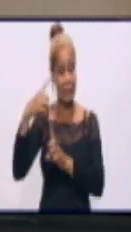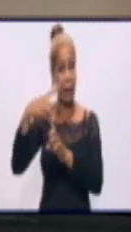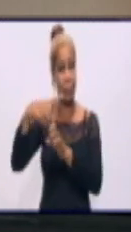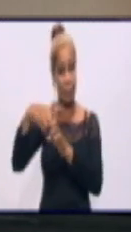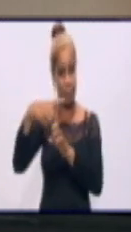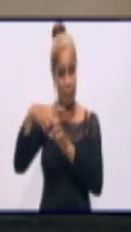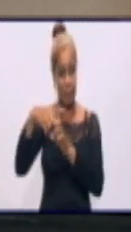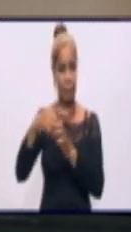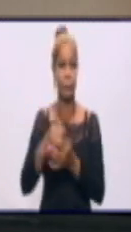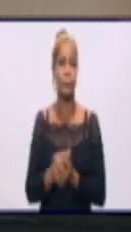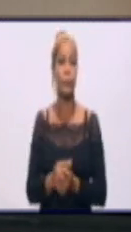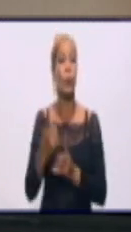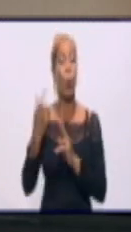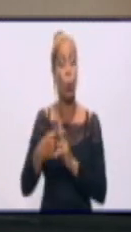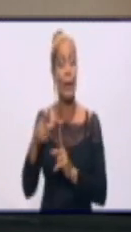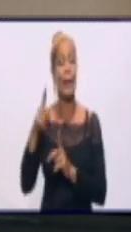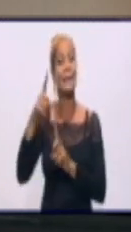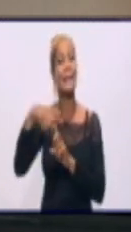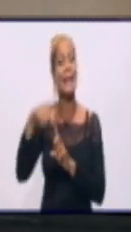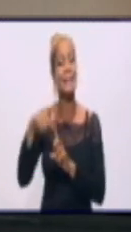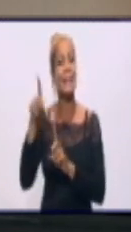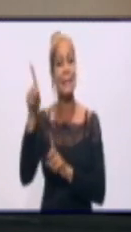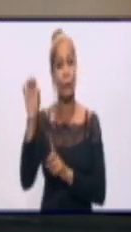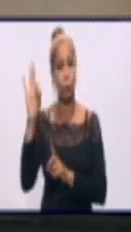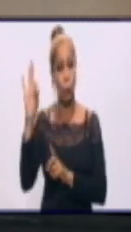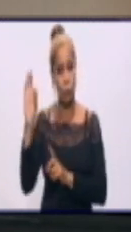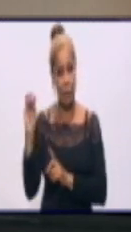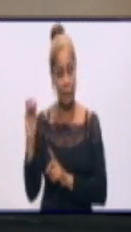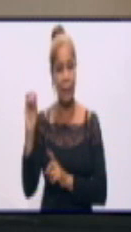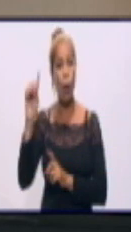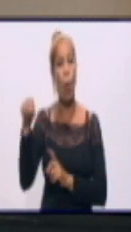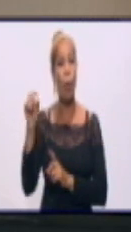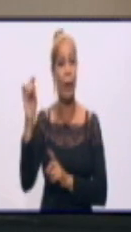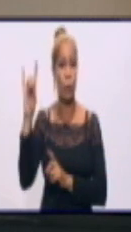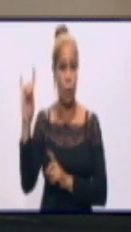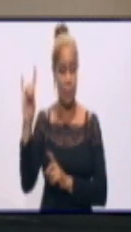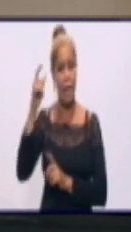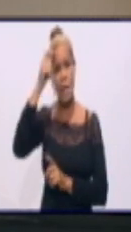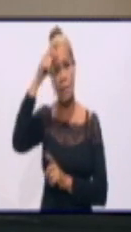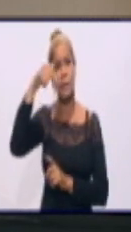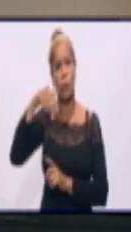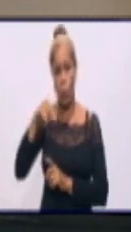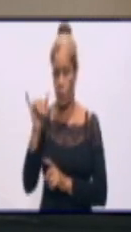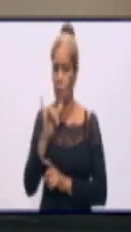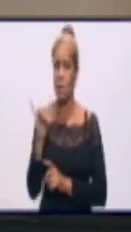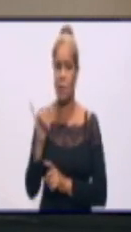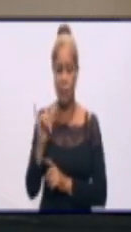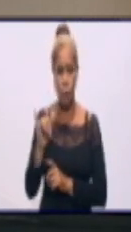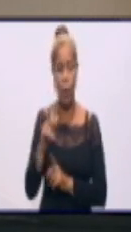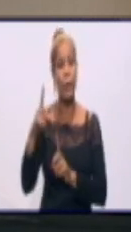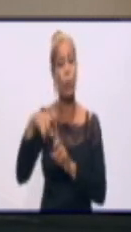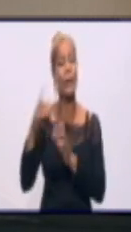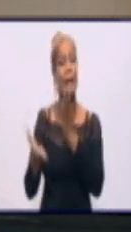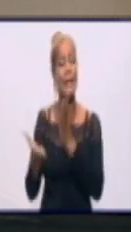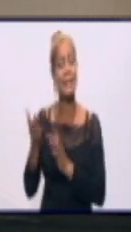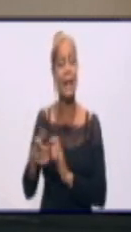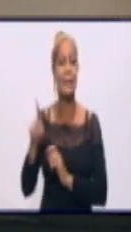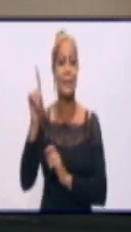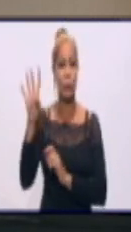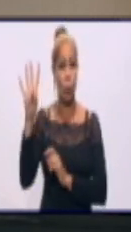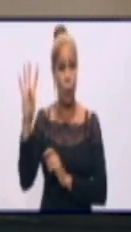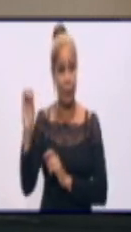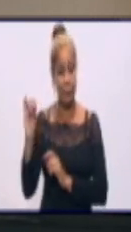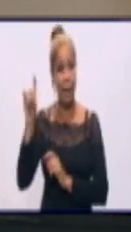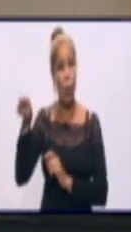190,9. Jiguaní con 84 casos en los últimos 15 días y una tasa de 140,6. Y